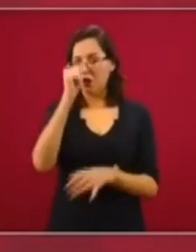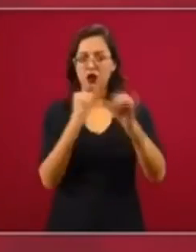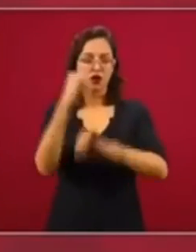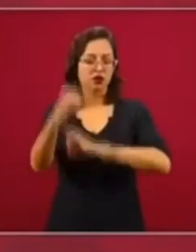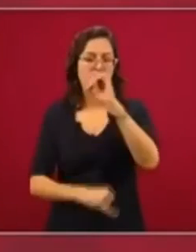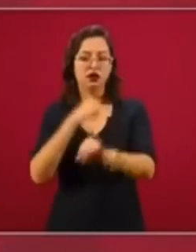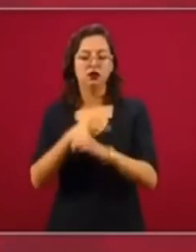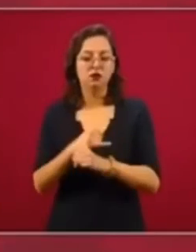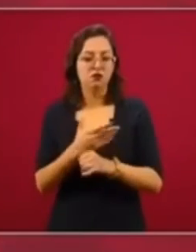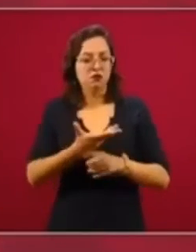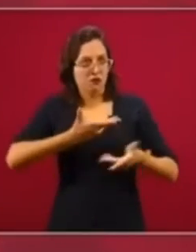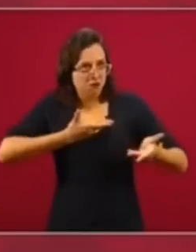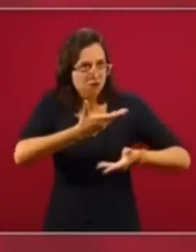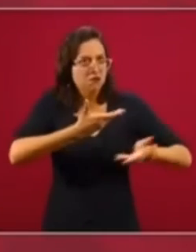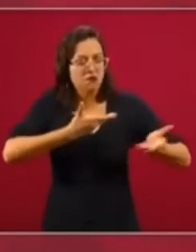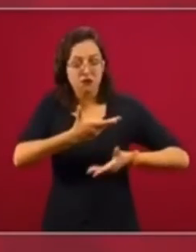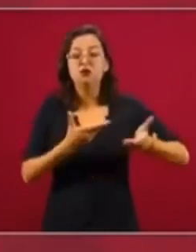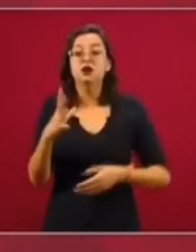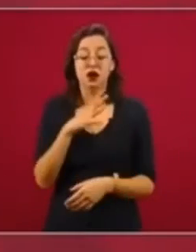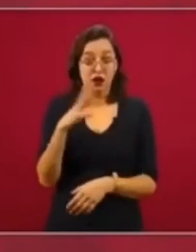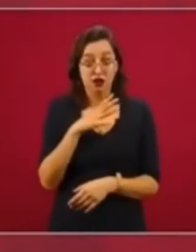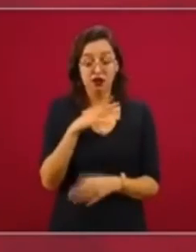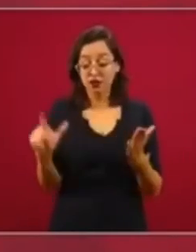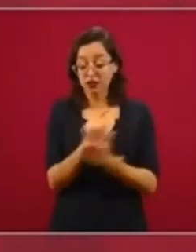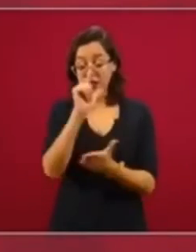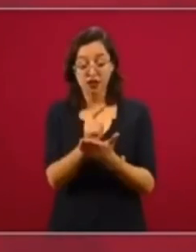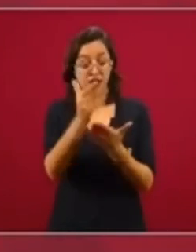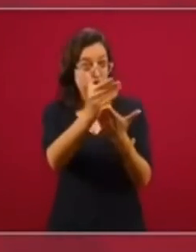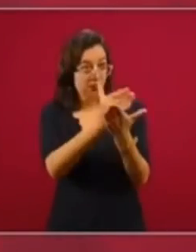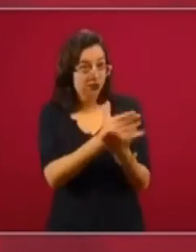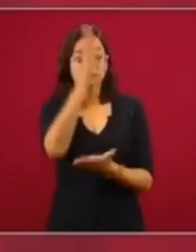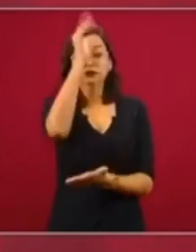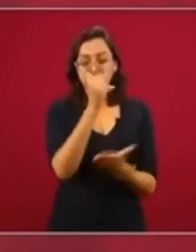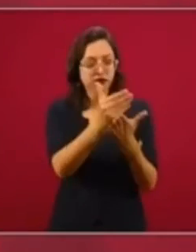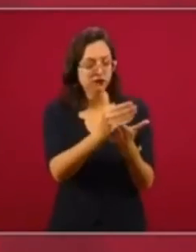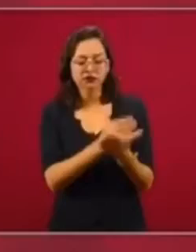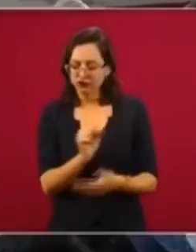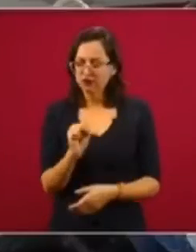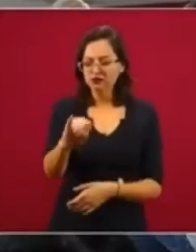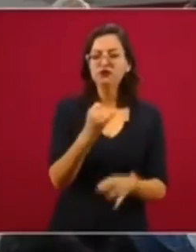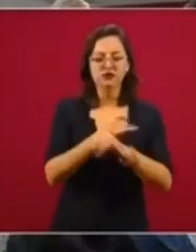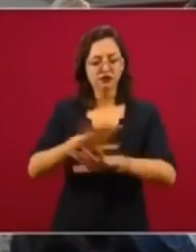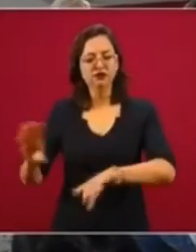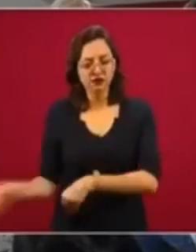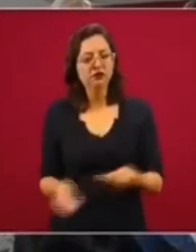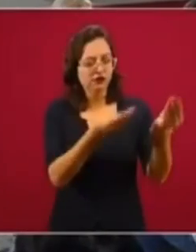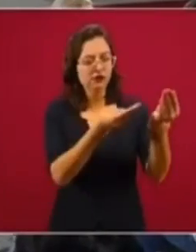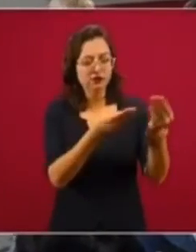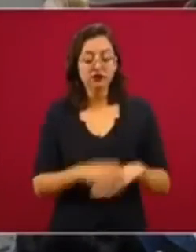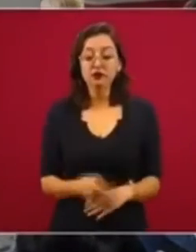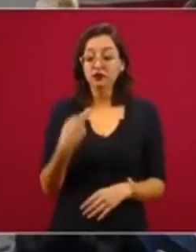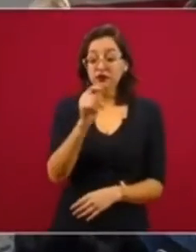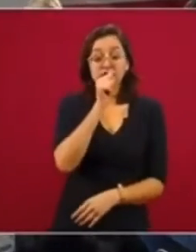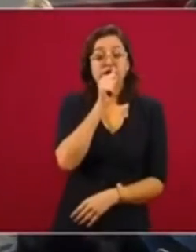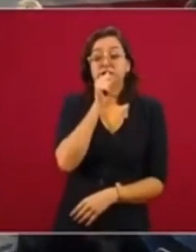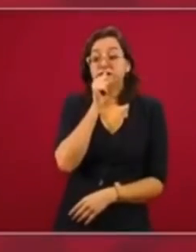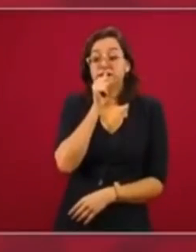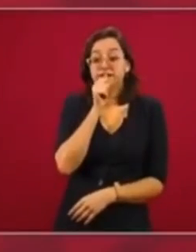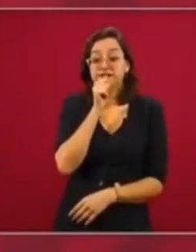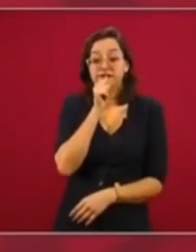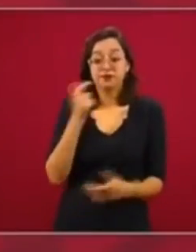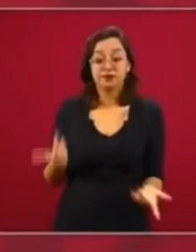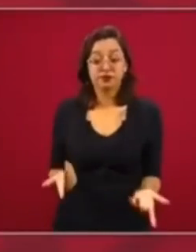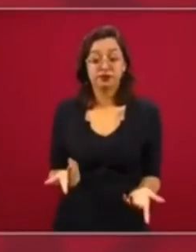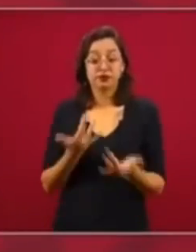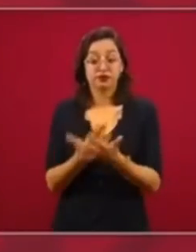cooperación con Estados Unidos, en ese marco se entregaría la información. Pero no nos adelantemos, esperemos